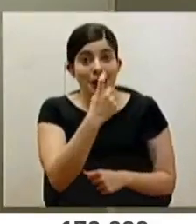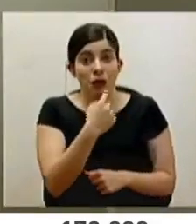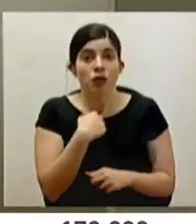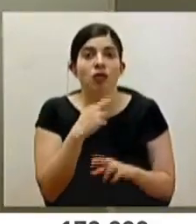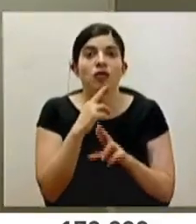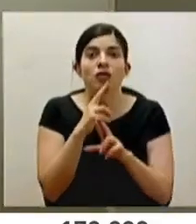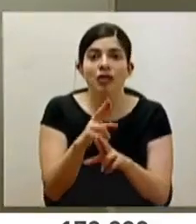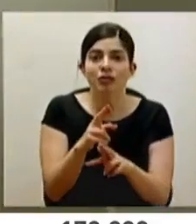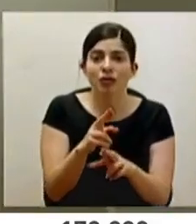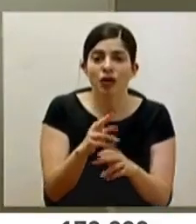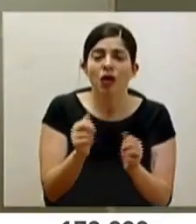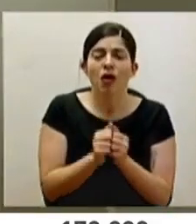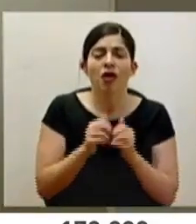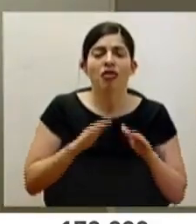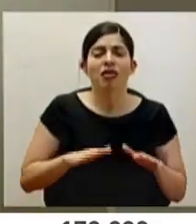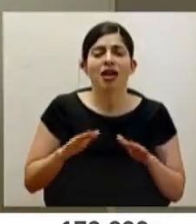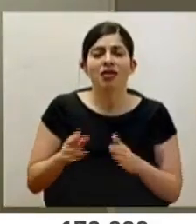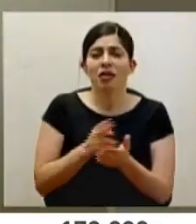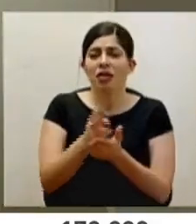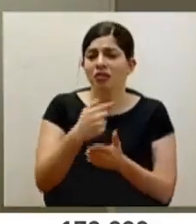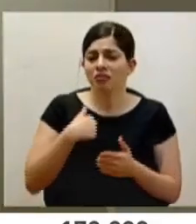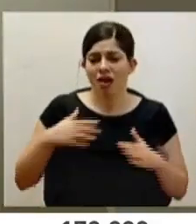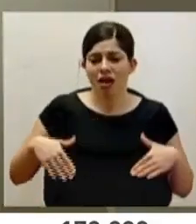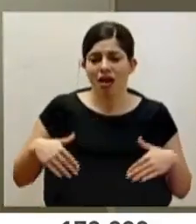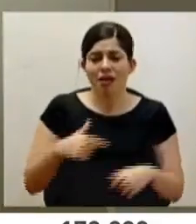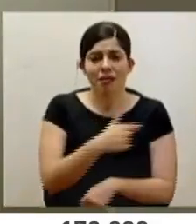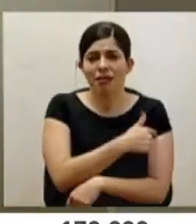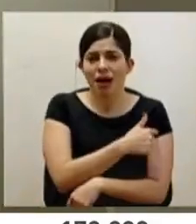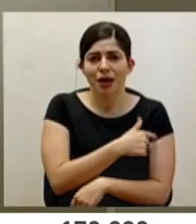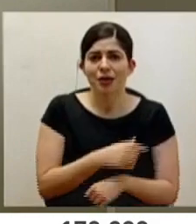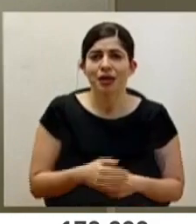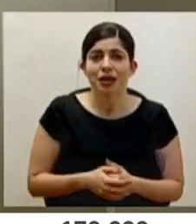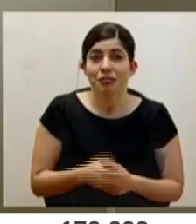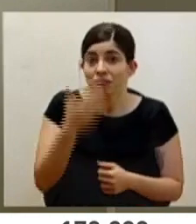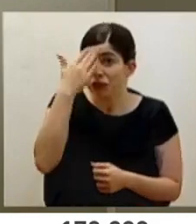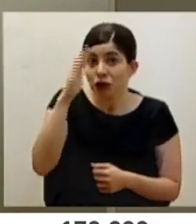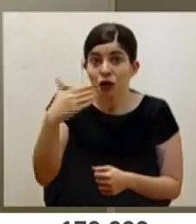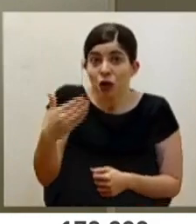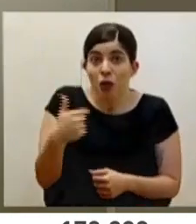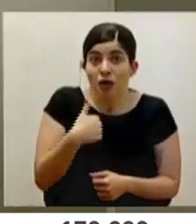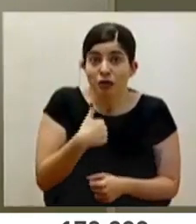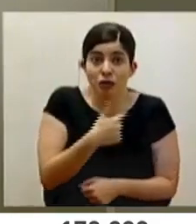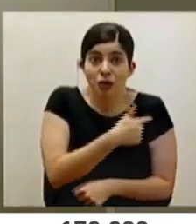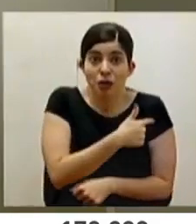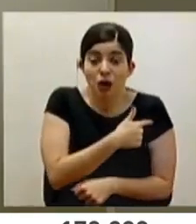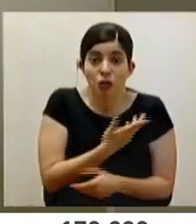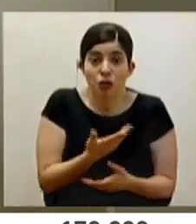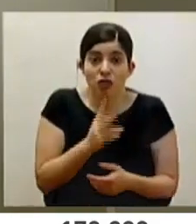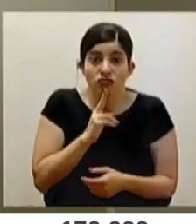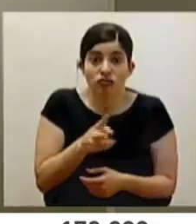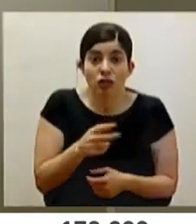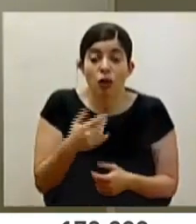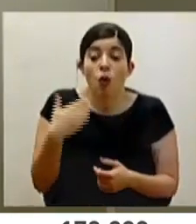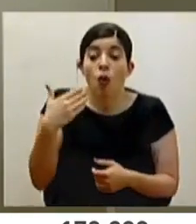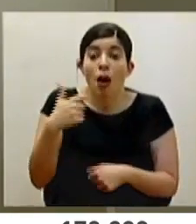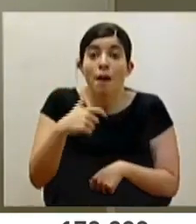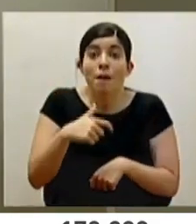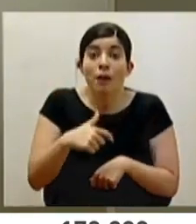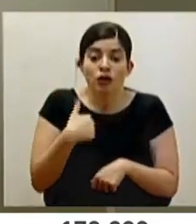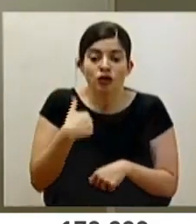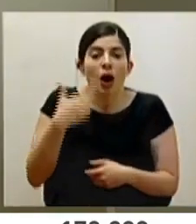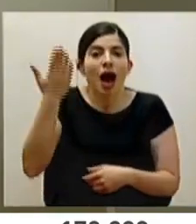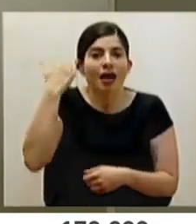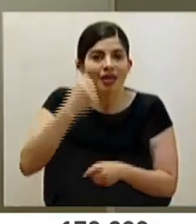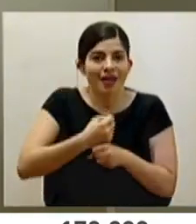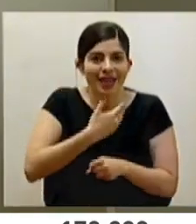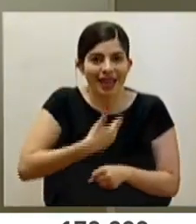respondo con total tranquilidad y transparencia. No me he vacunado. No sé cuándo me toca la vacunación. De hecho, en el momento... Yo trabajaba